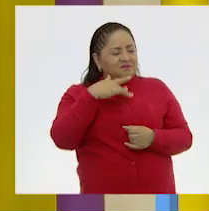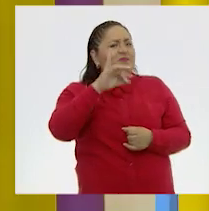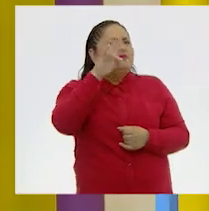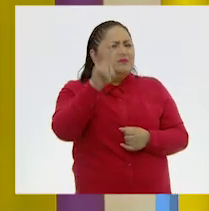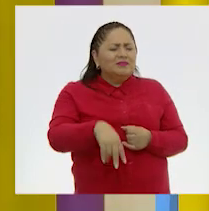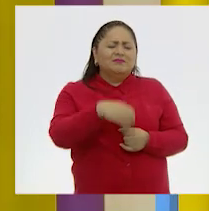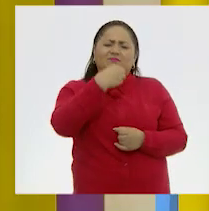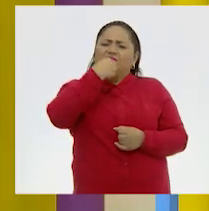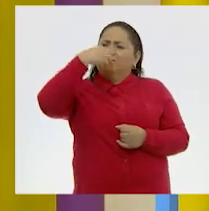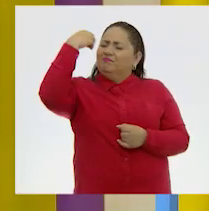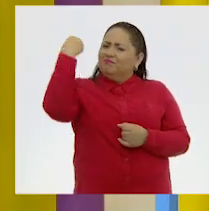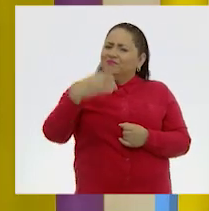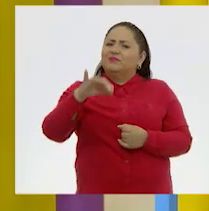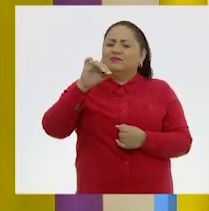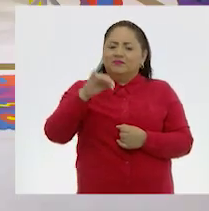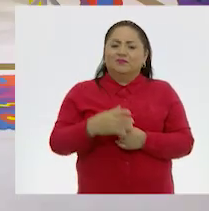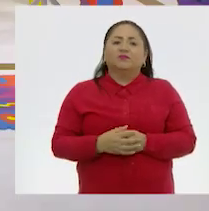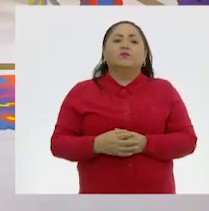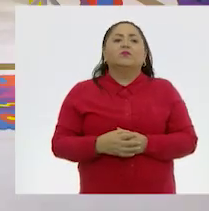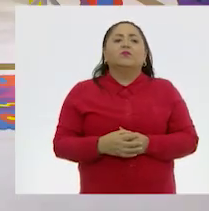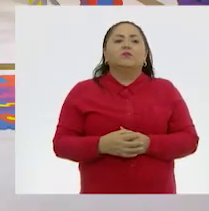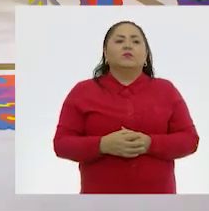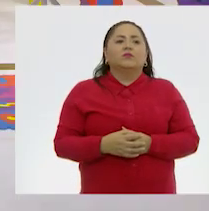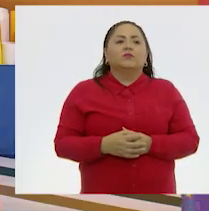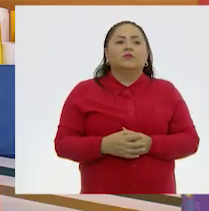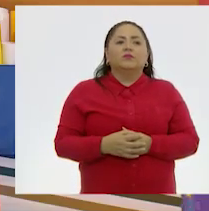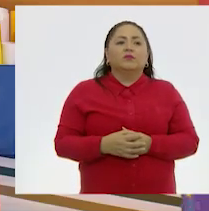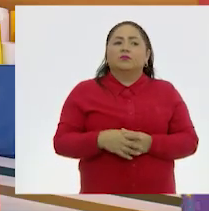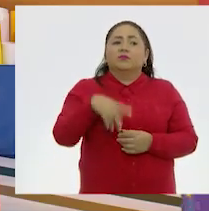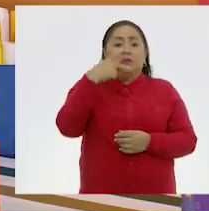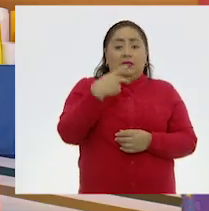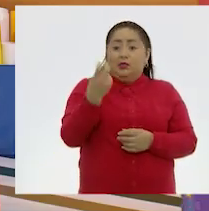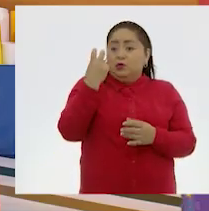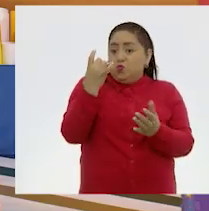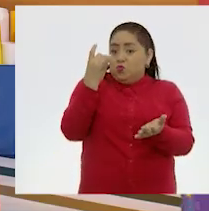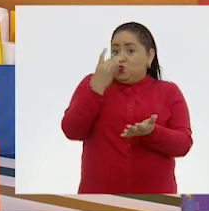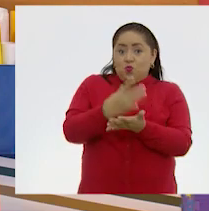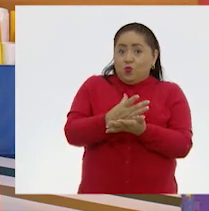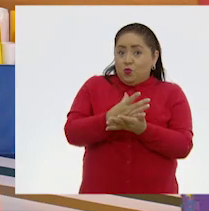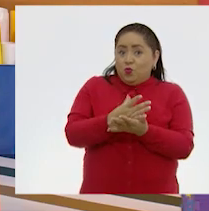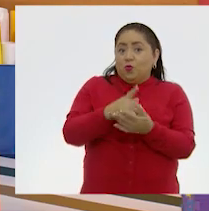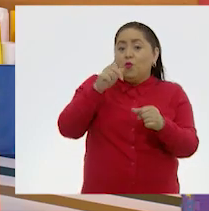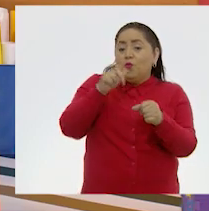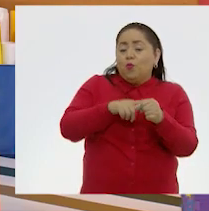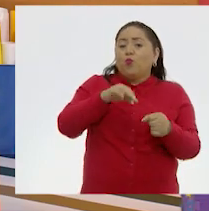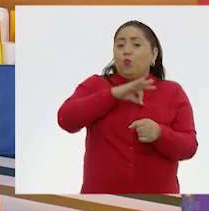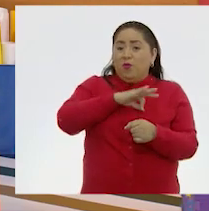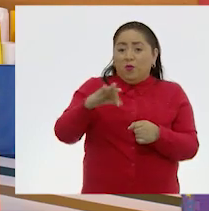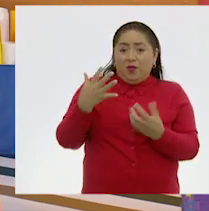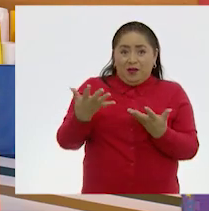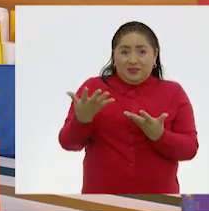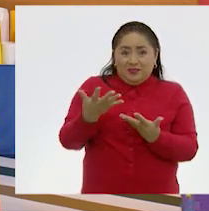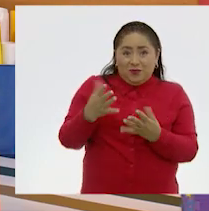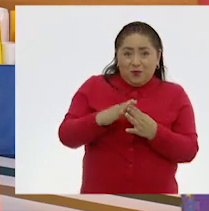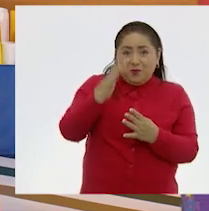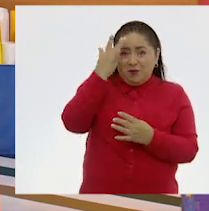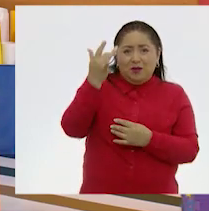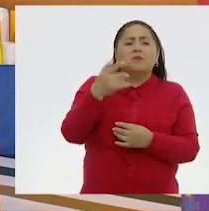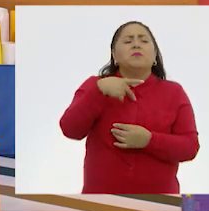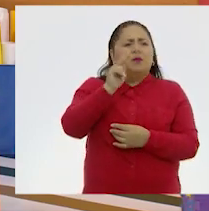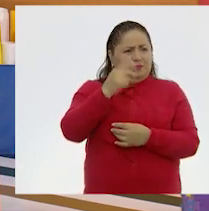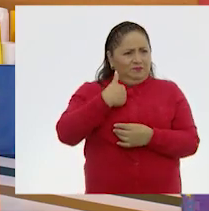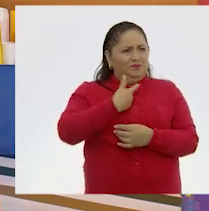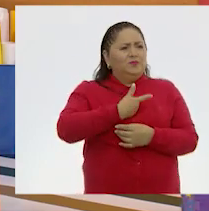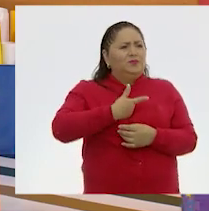padrísimo. ¿Verdad? Sí. Pues no es la única manera en que los colores pueden hacer magia. Y me